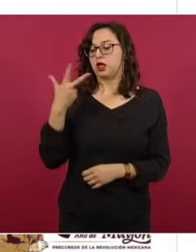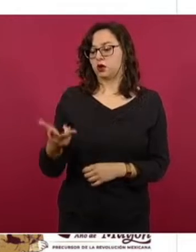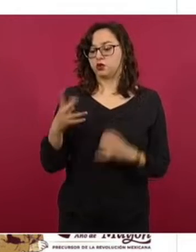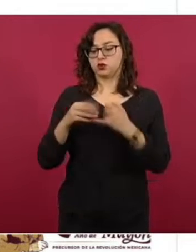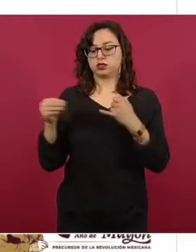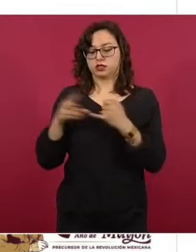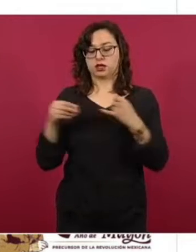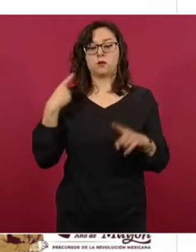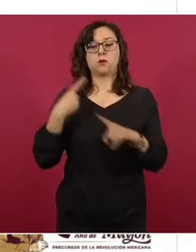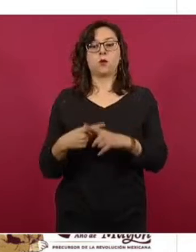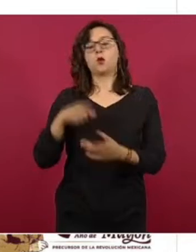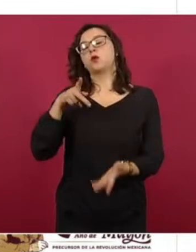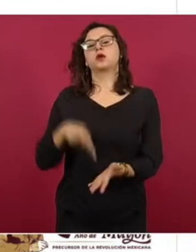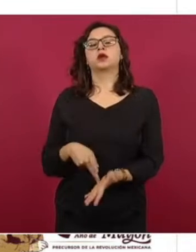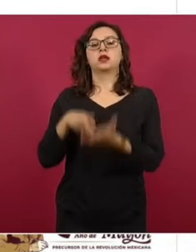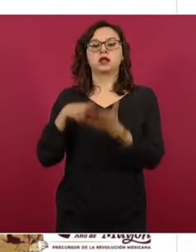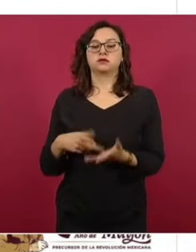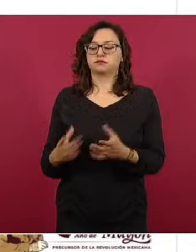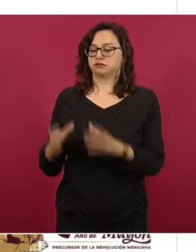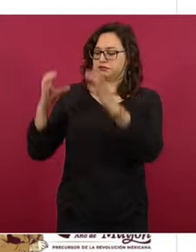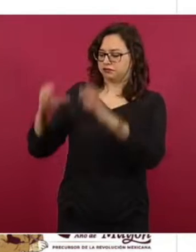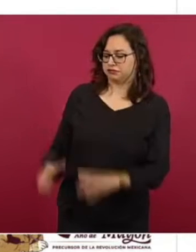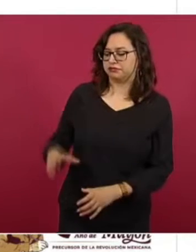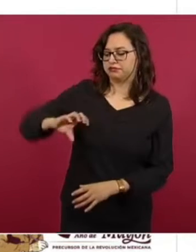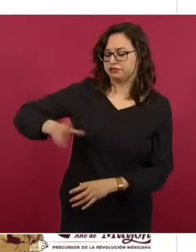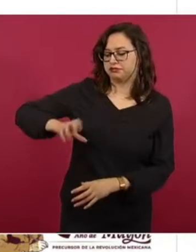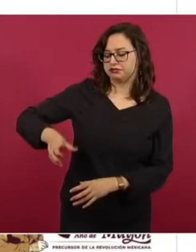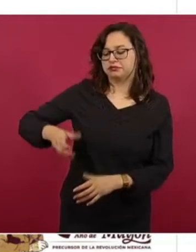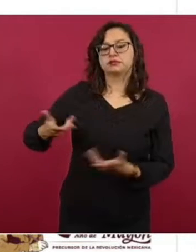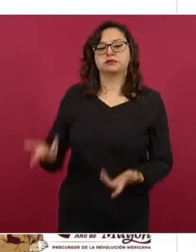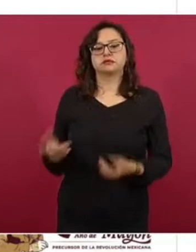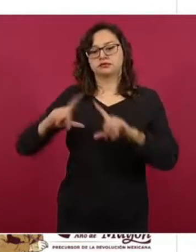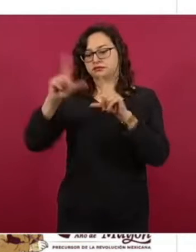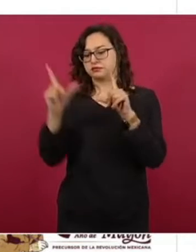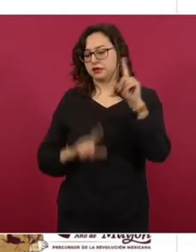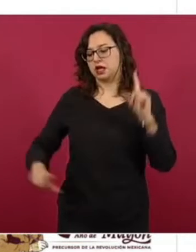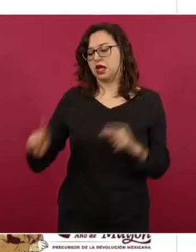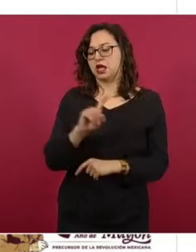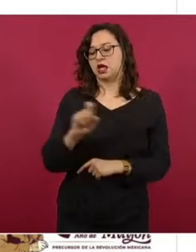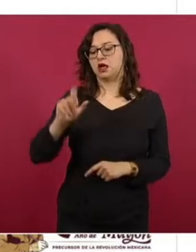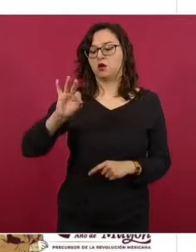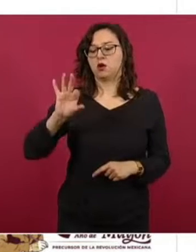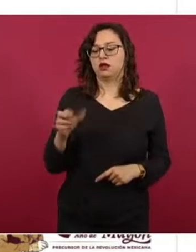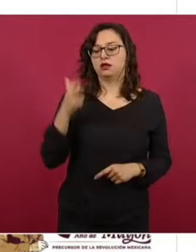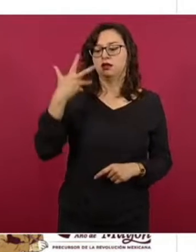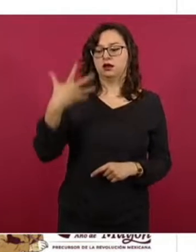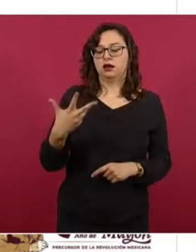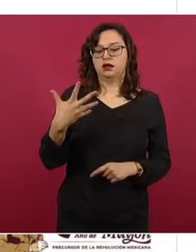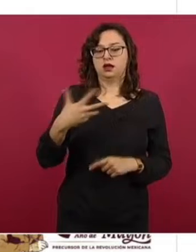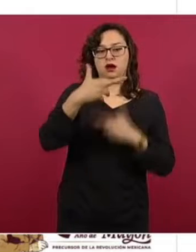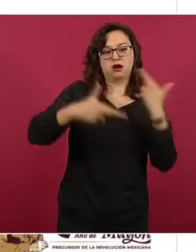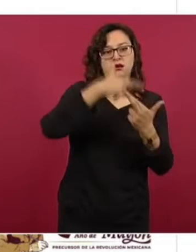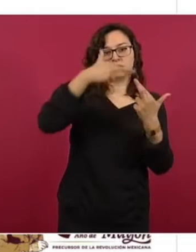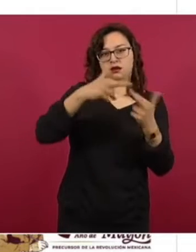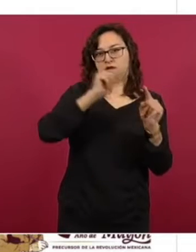centavos por kilo. ¿Cuál es el precio promedio de las 145 regiones en que se dividen los precios máximos